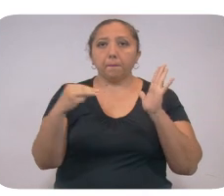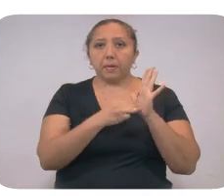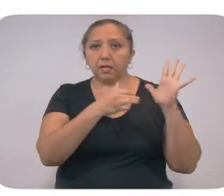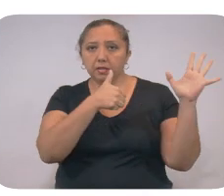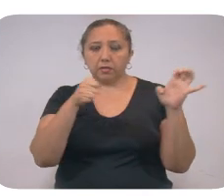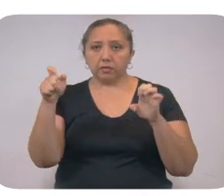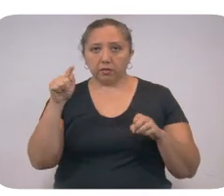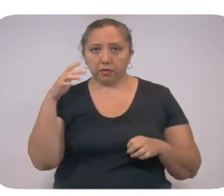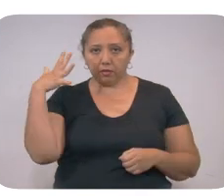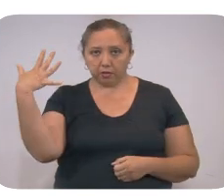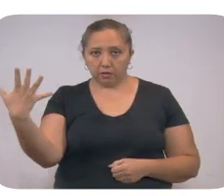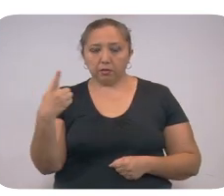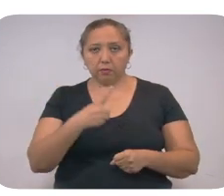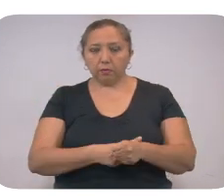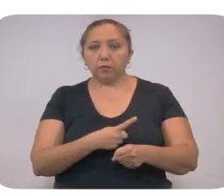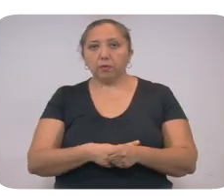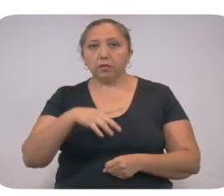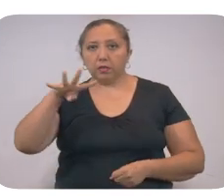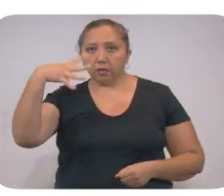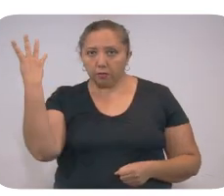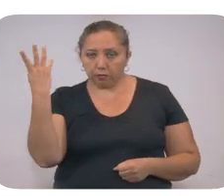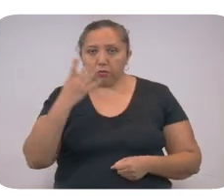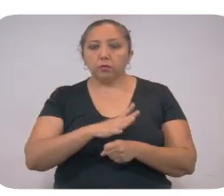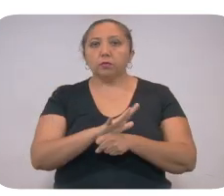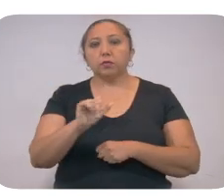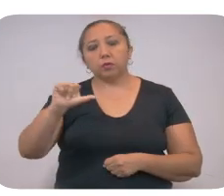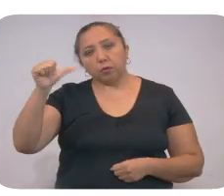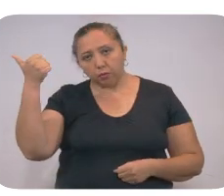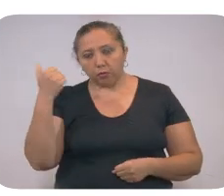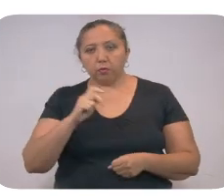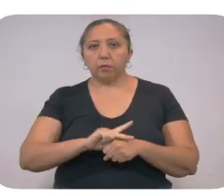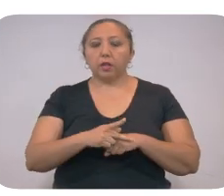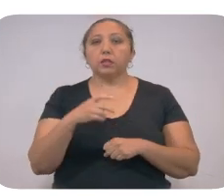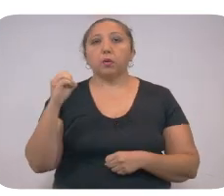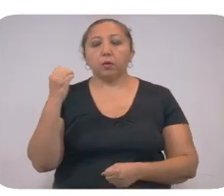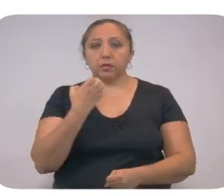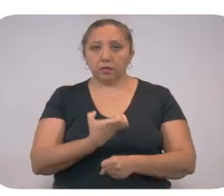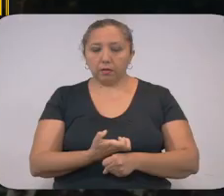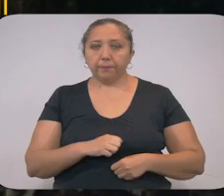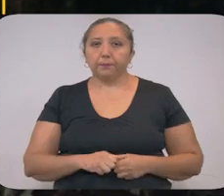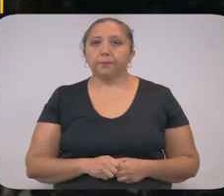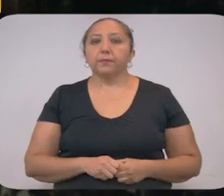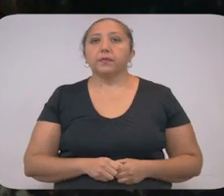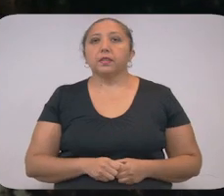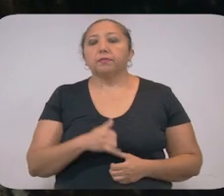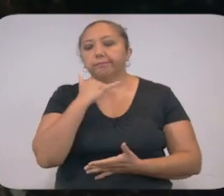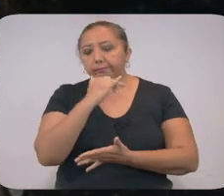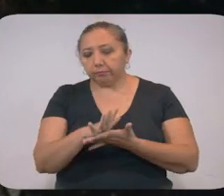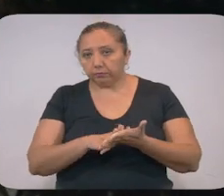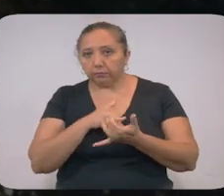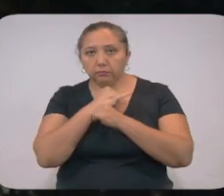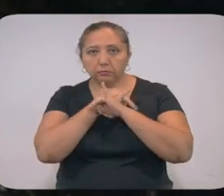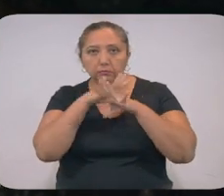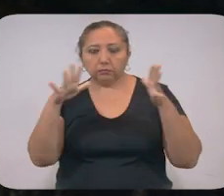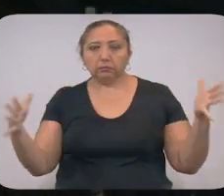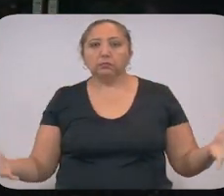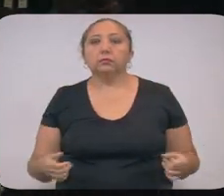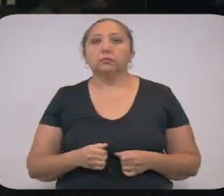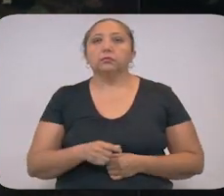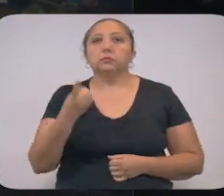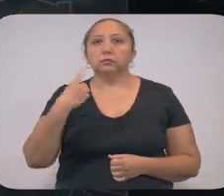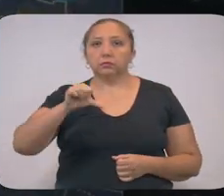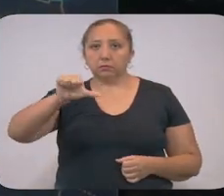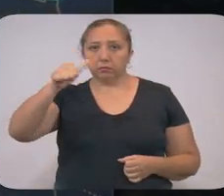,675 casos positivos, 14 de los cuales son de otro país u otro estado. Lamentablemente, en este parte médico